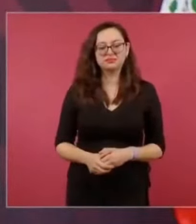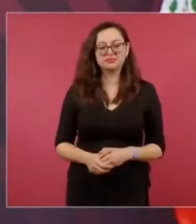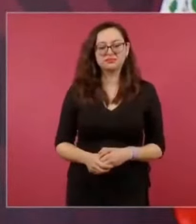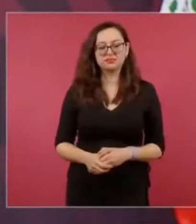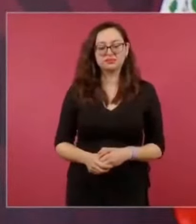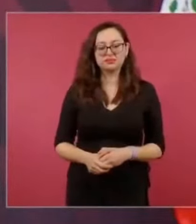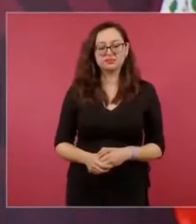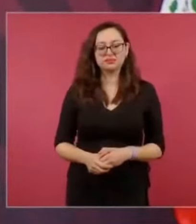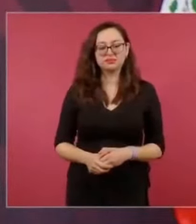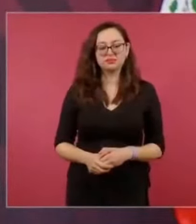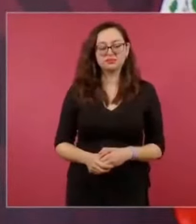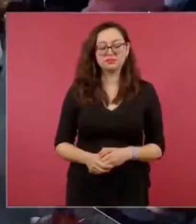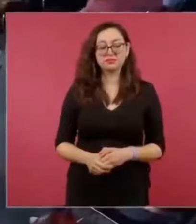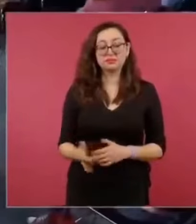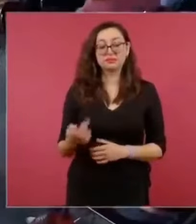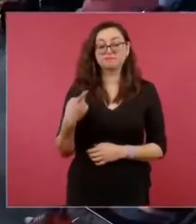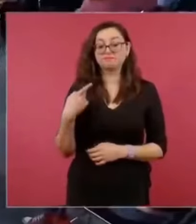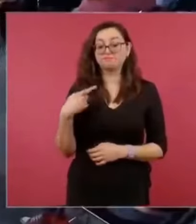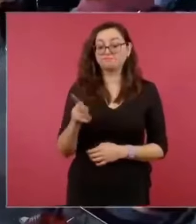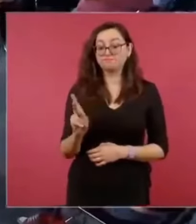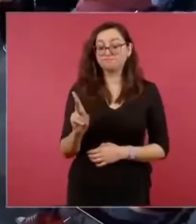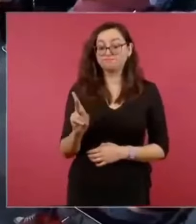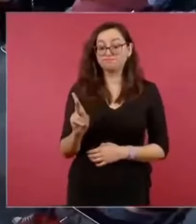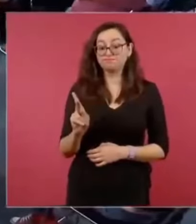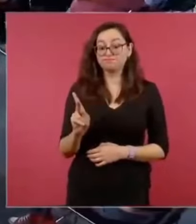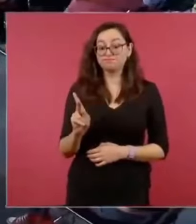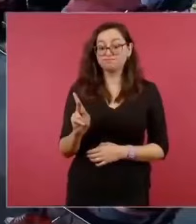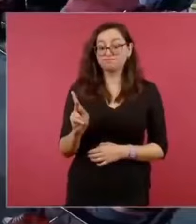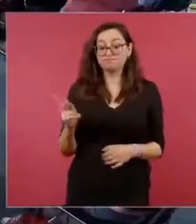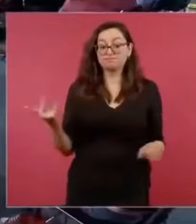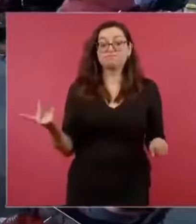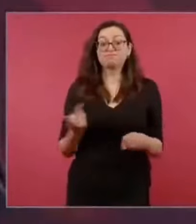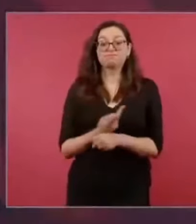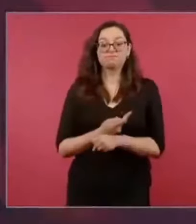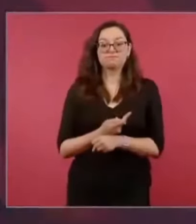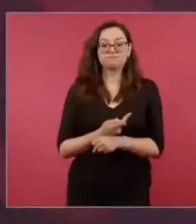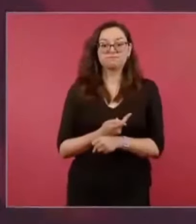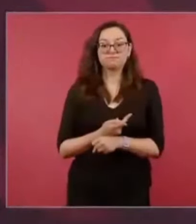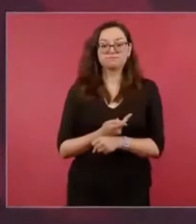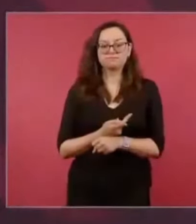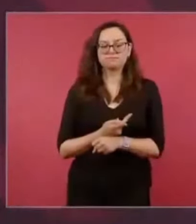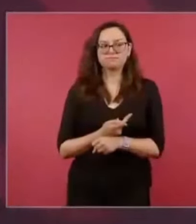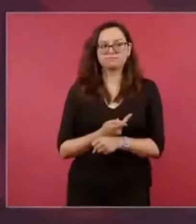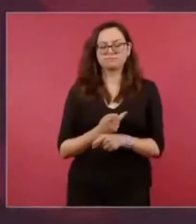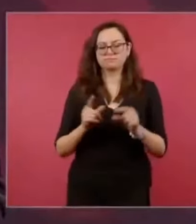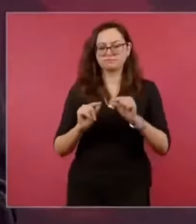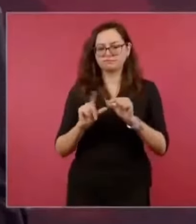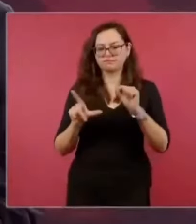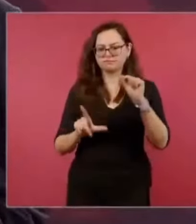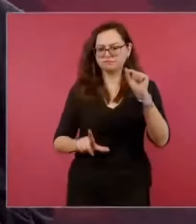Nada más que este pueblo que es indomable